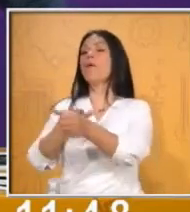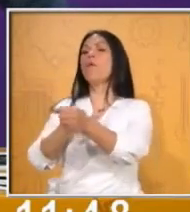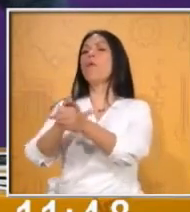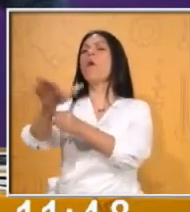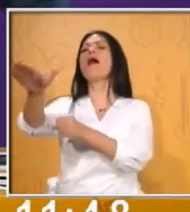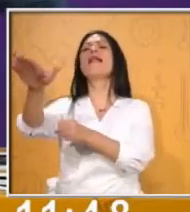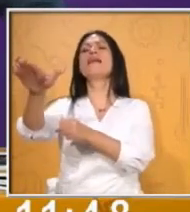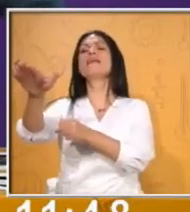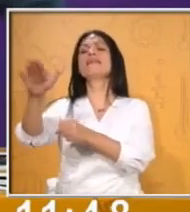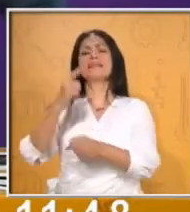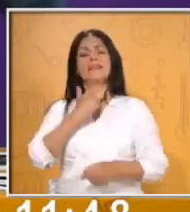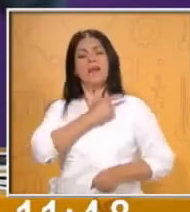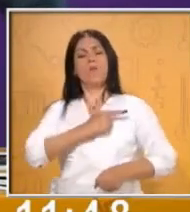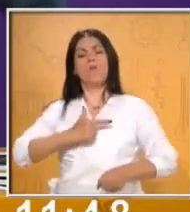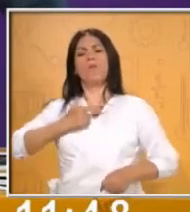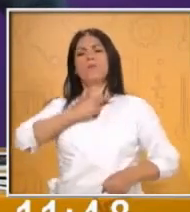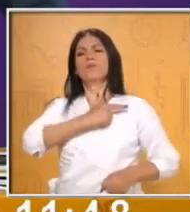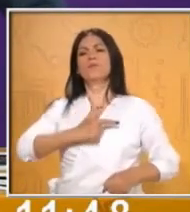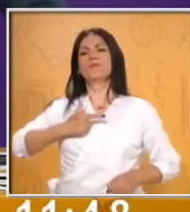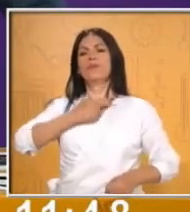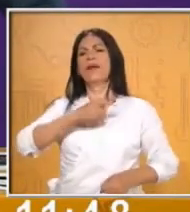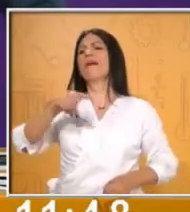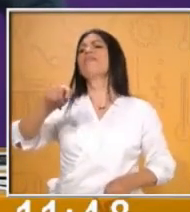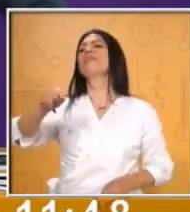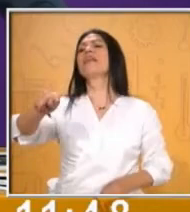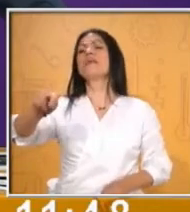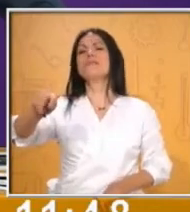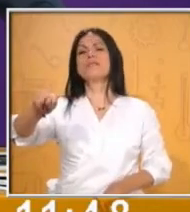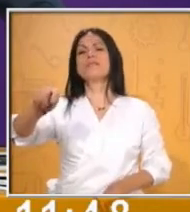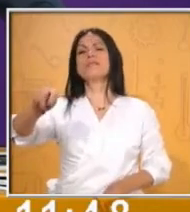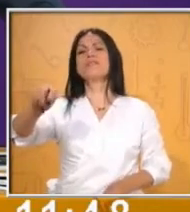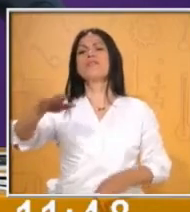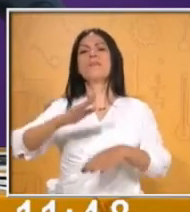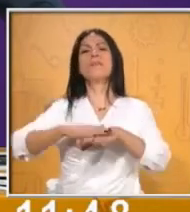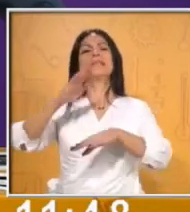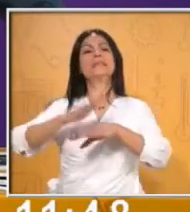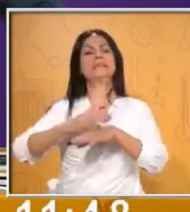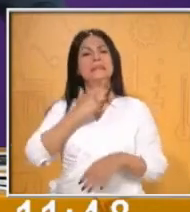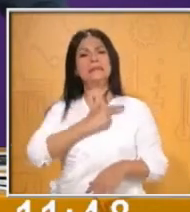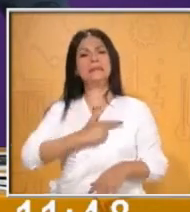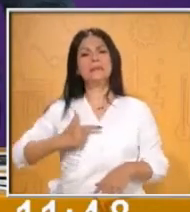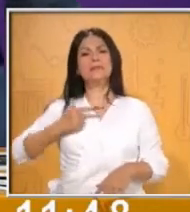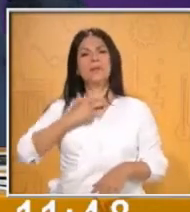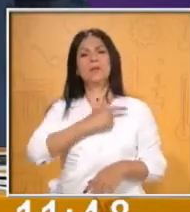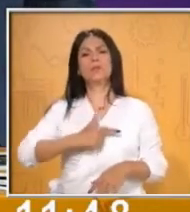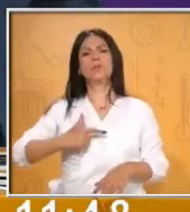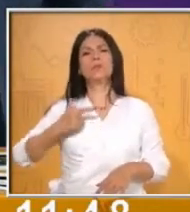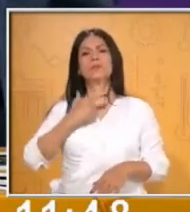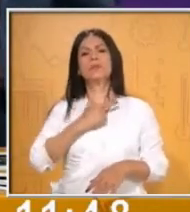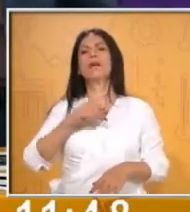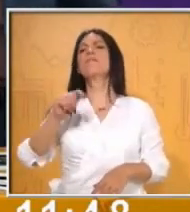tus programas favoritos? ¿Cuáles son? Anota la pregunta y las respuestas que tienes.